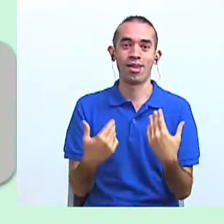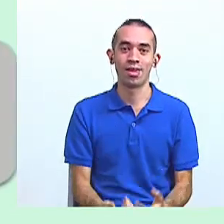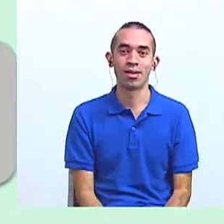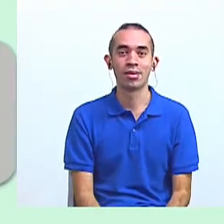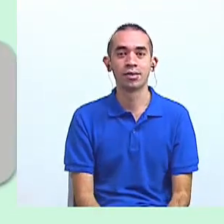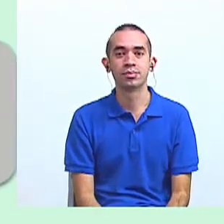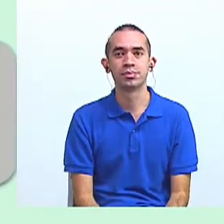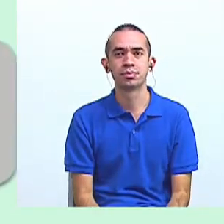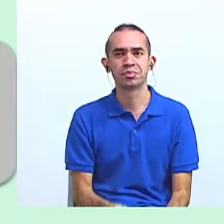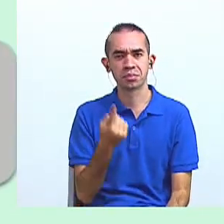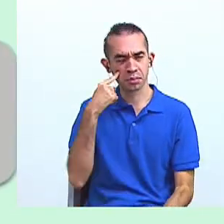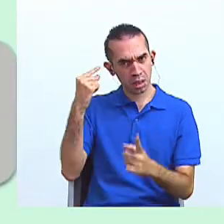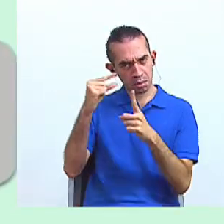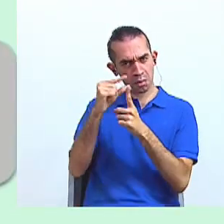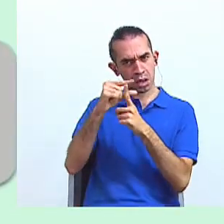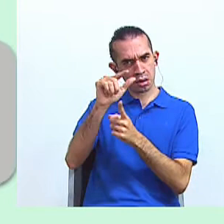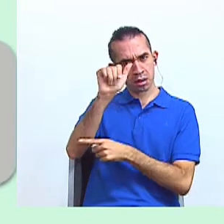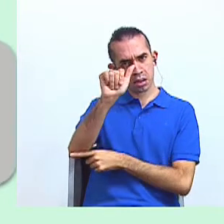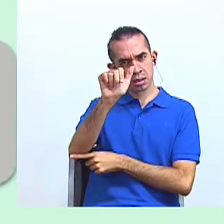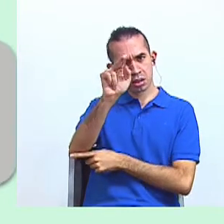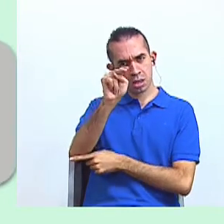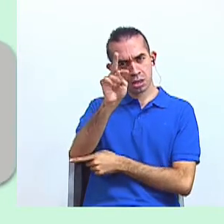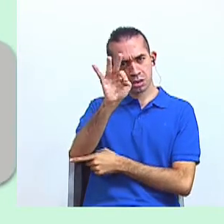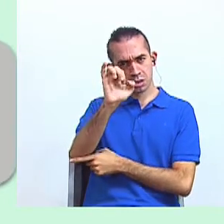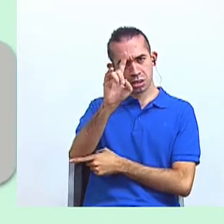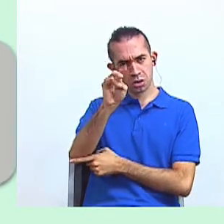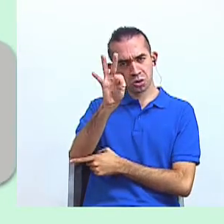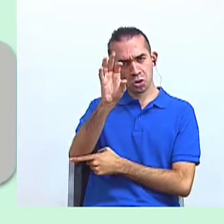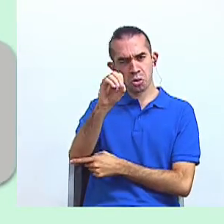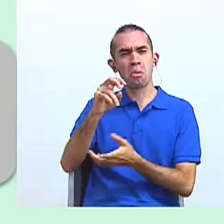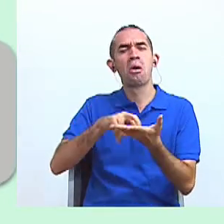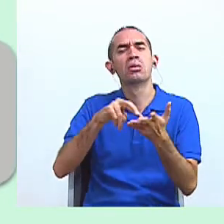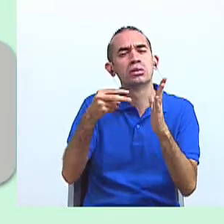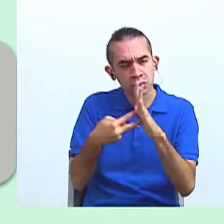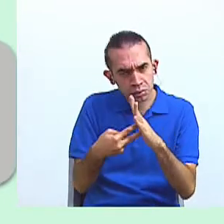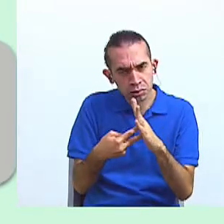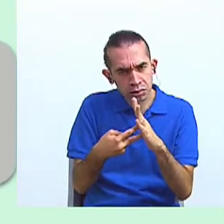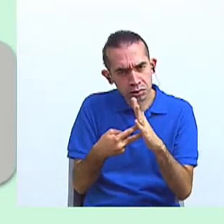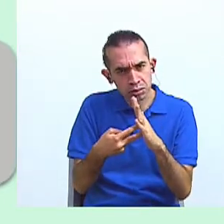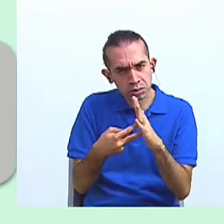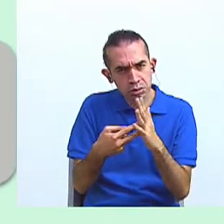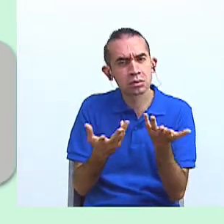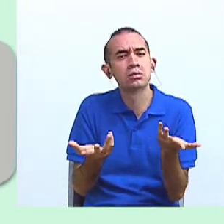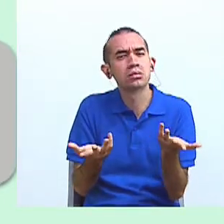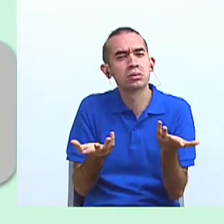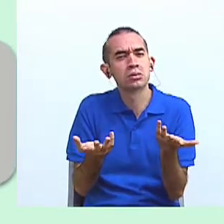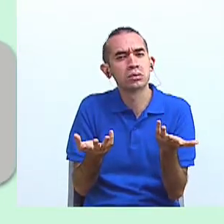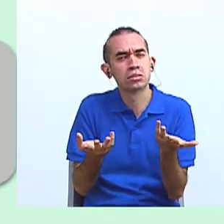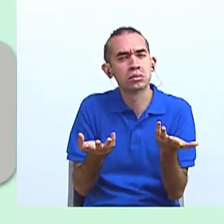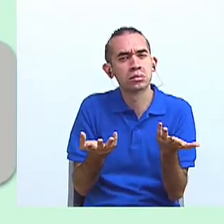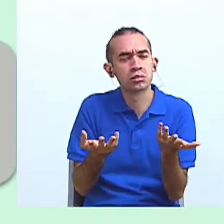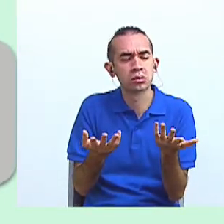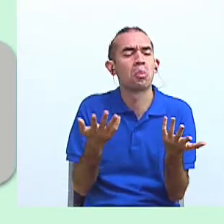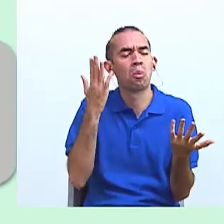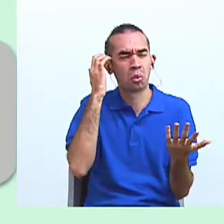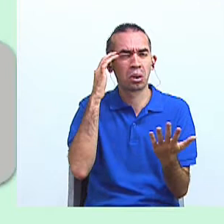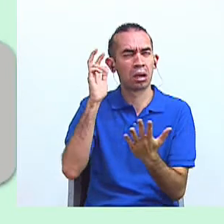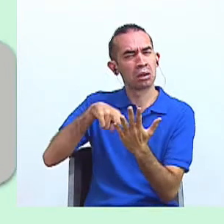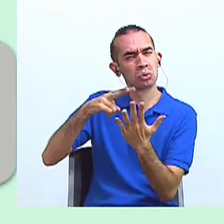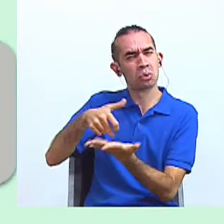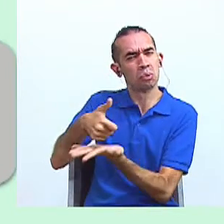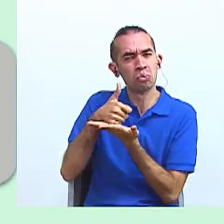¿Por qué podríamos afirmar que la lectura es un antídoto? ¿Qué nos aporta? ¿Qué beneficios?